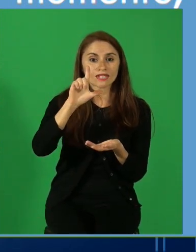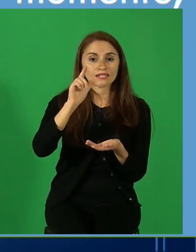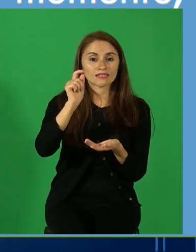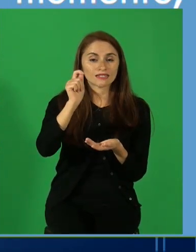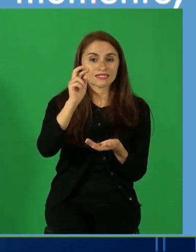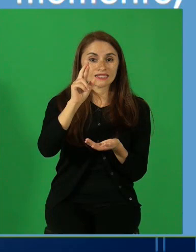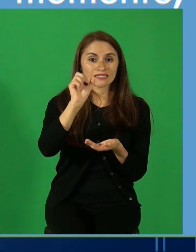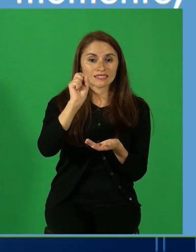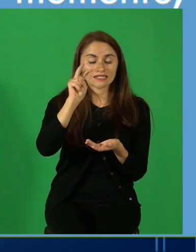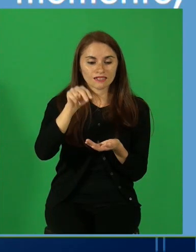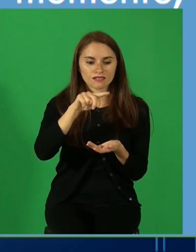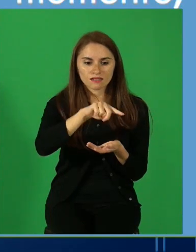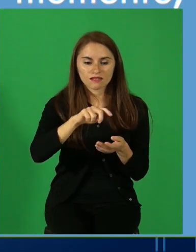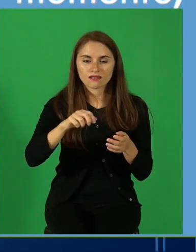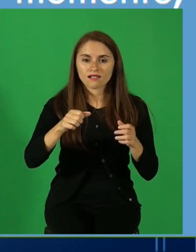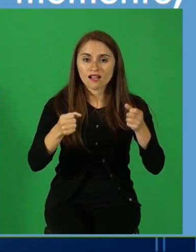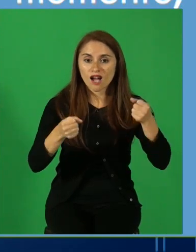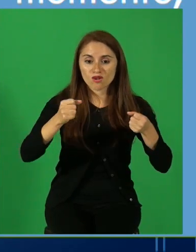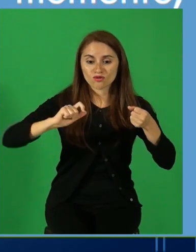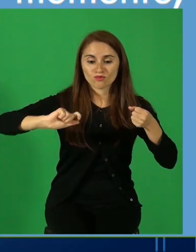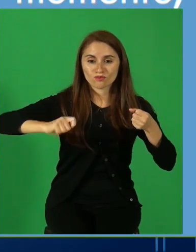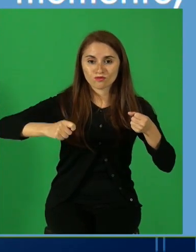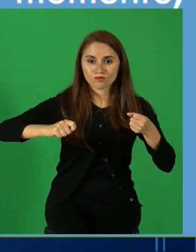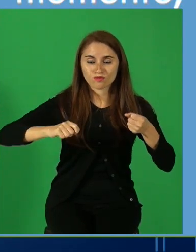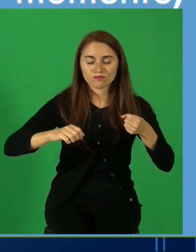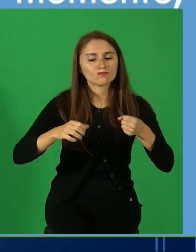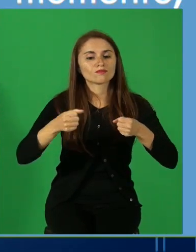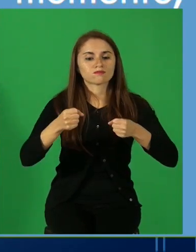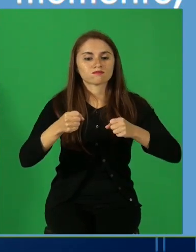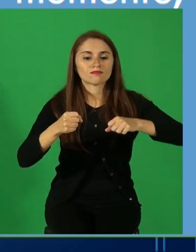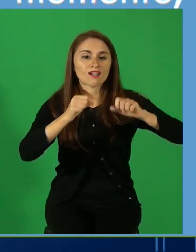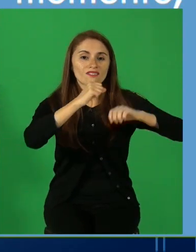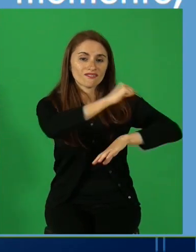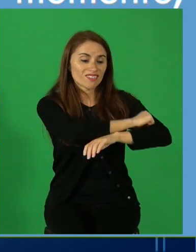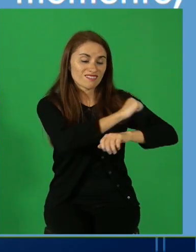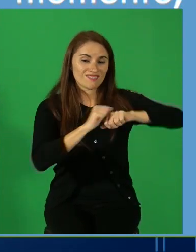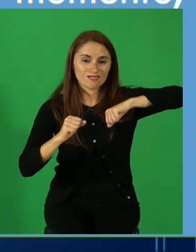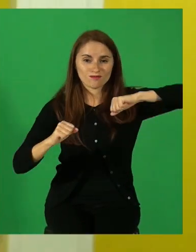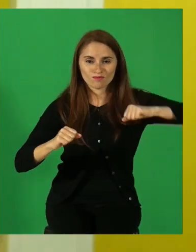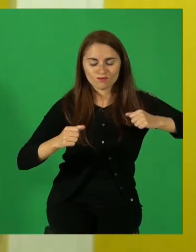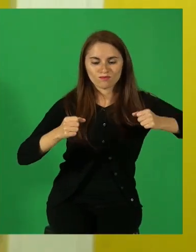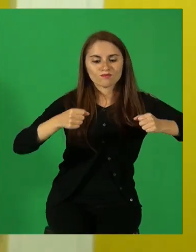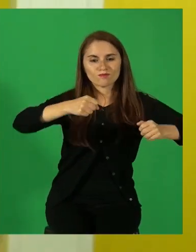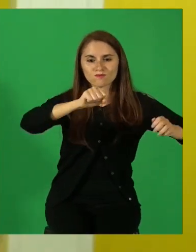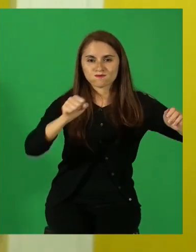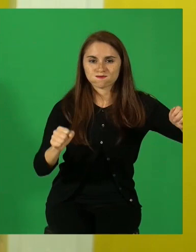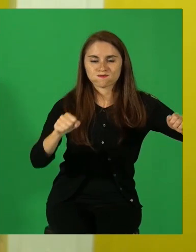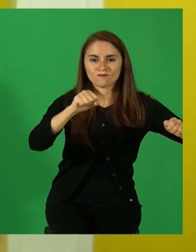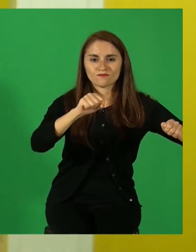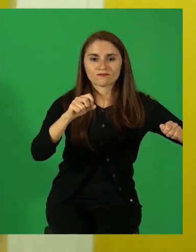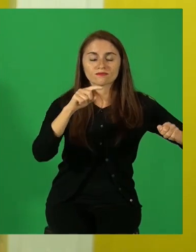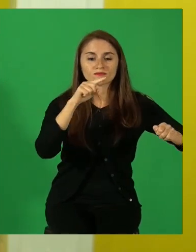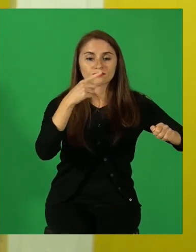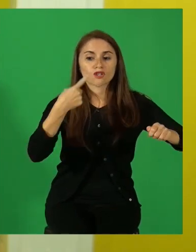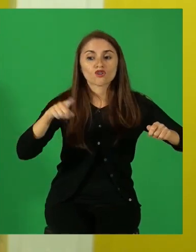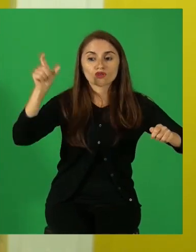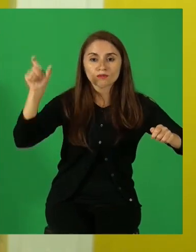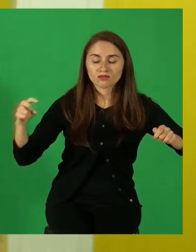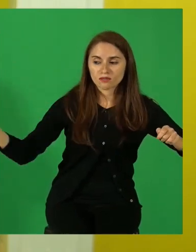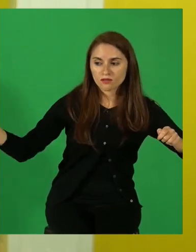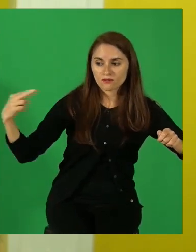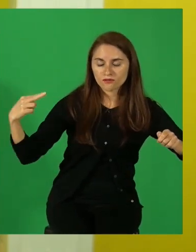puso el coche en marcha y sacó el brazo por la ventanilla. Romero lo vio y se detuvo